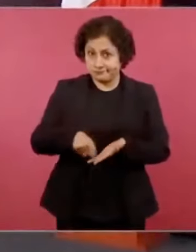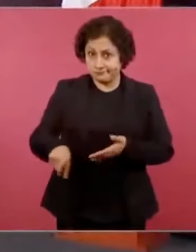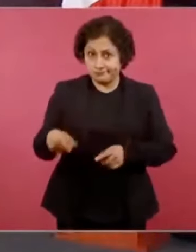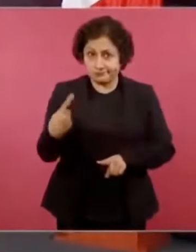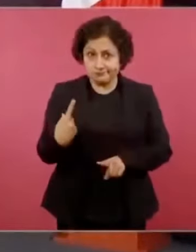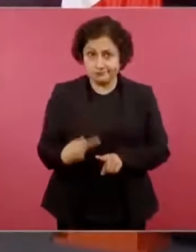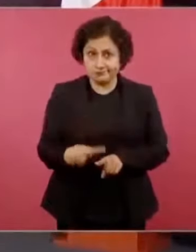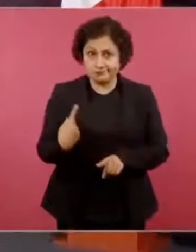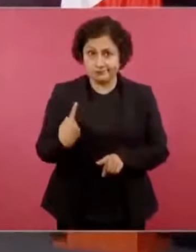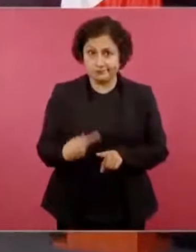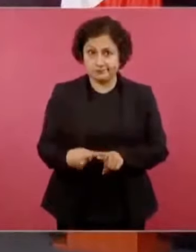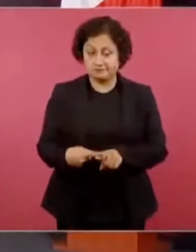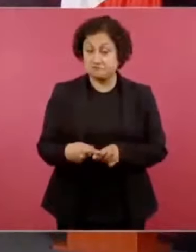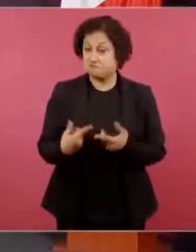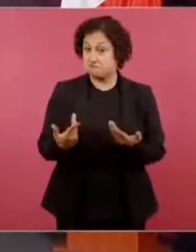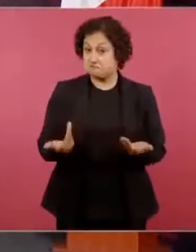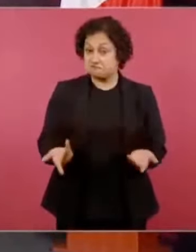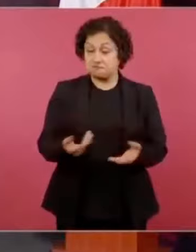¿Quién pompó?